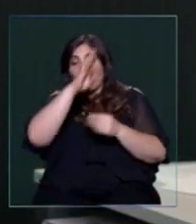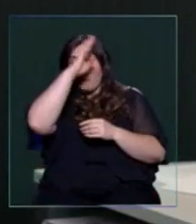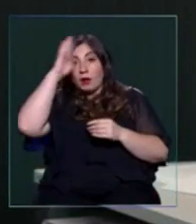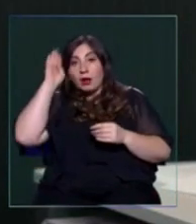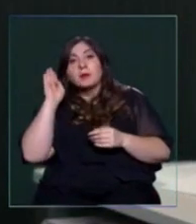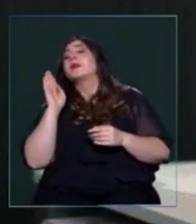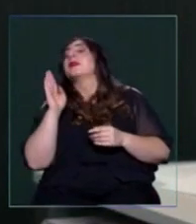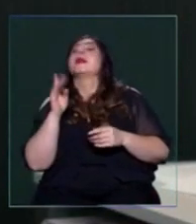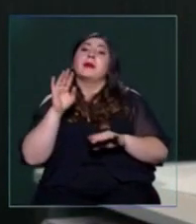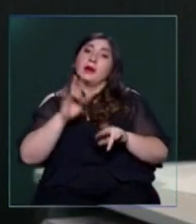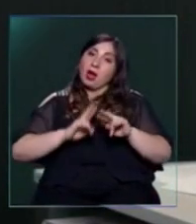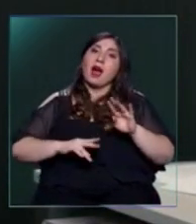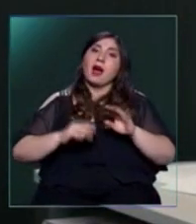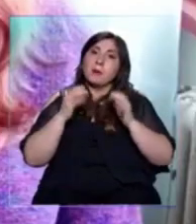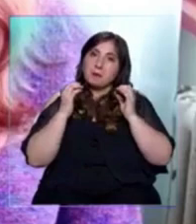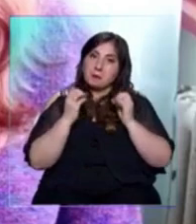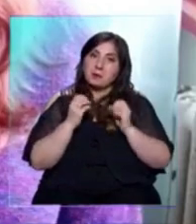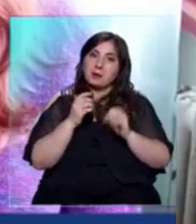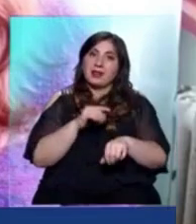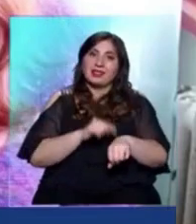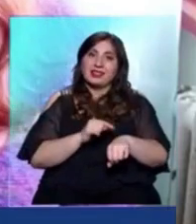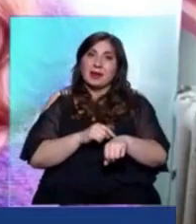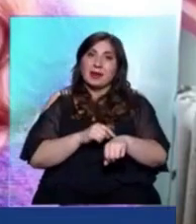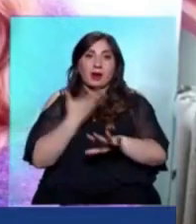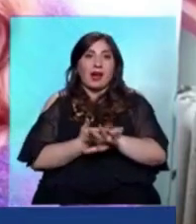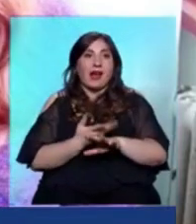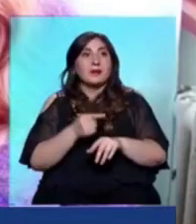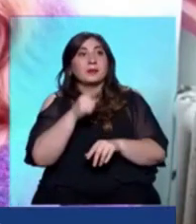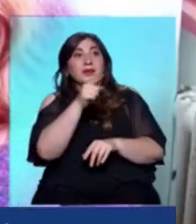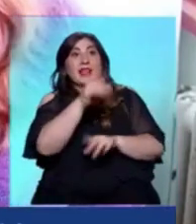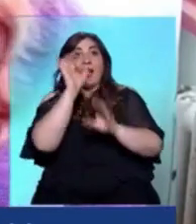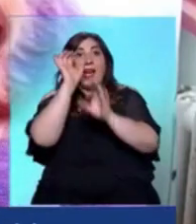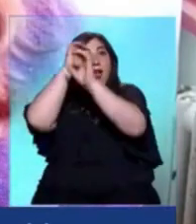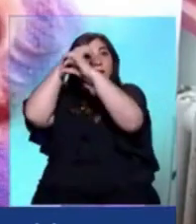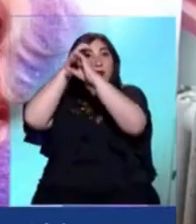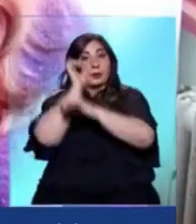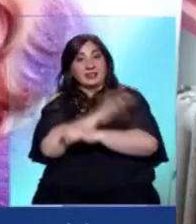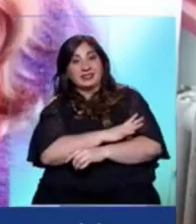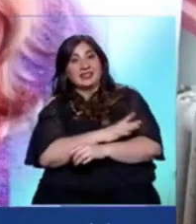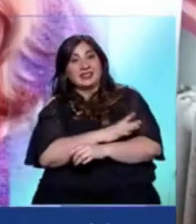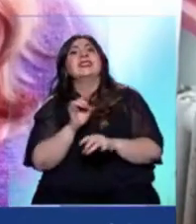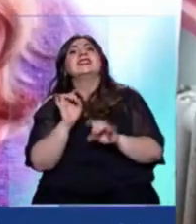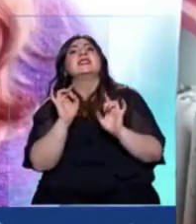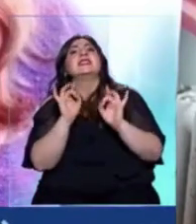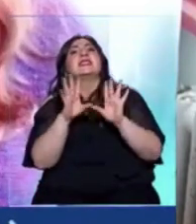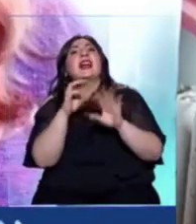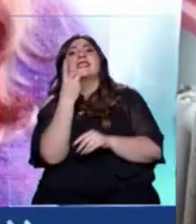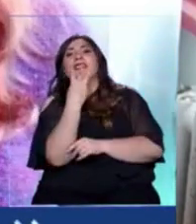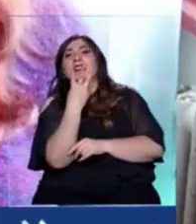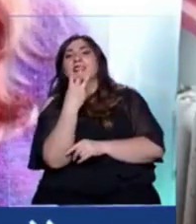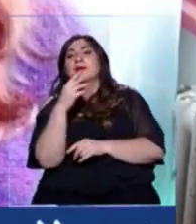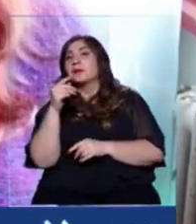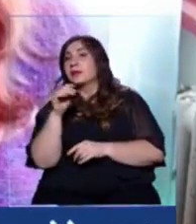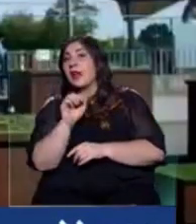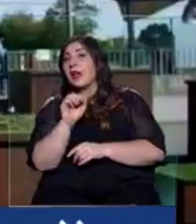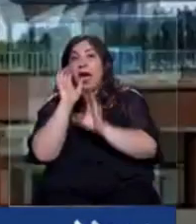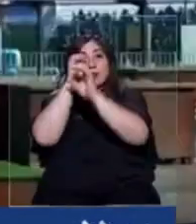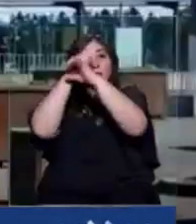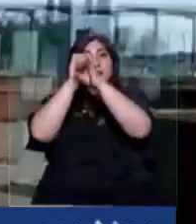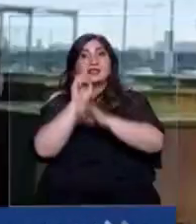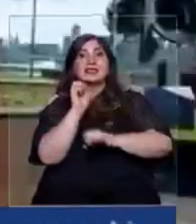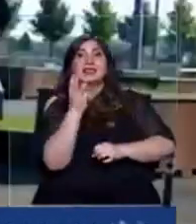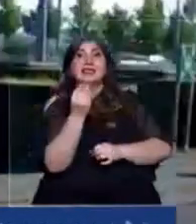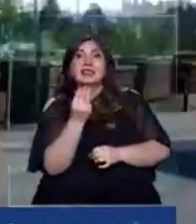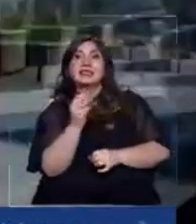puede, pero hacemos lo posible con el tiempo que tenemos. Javiera es astrónoma chilena y co-creadora de Star 3, canal de astronomía que tiene 13